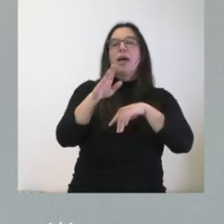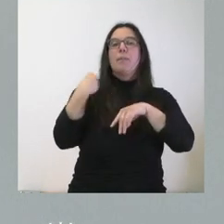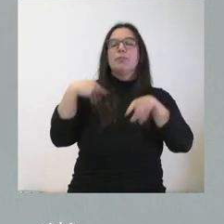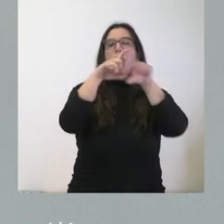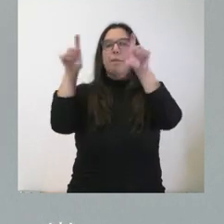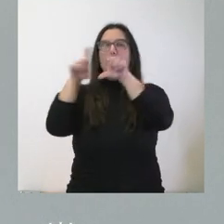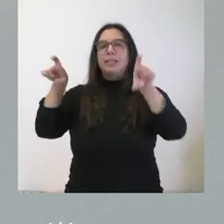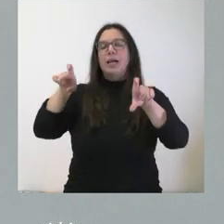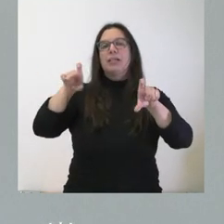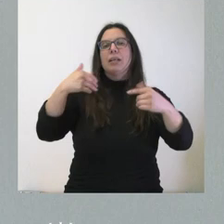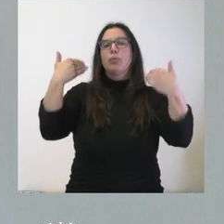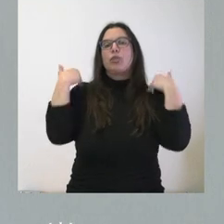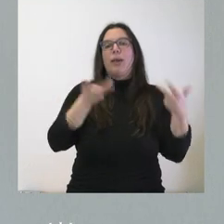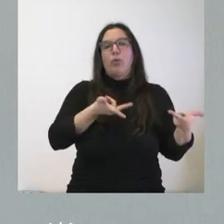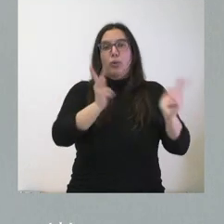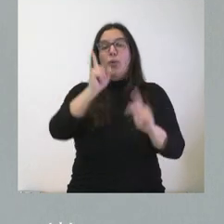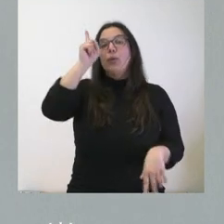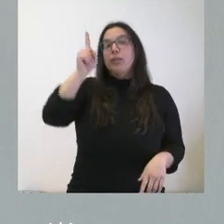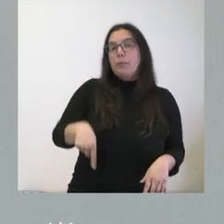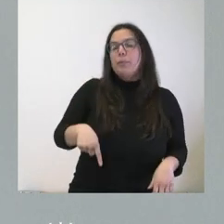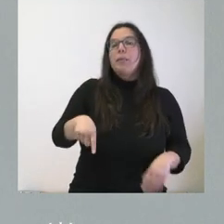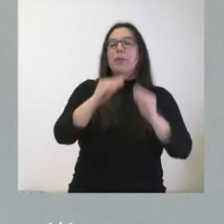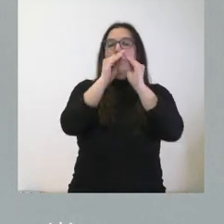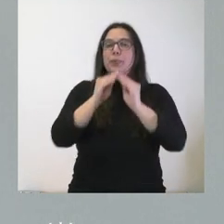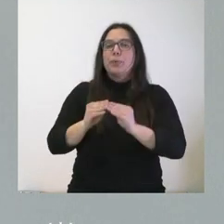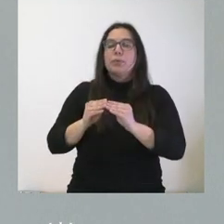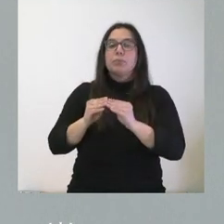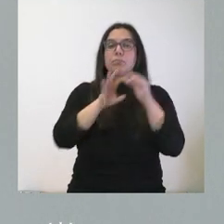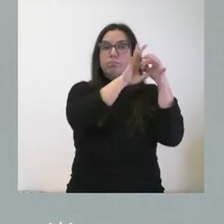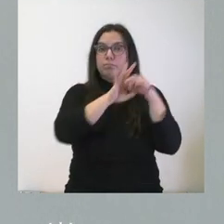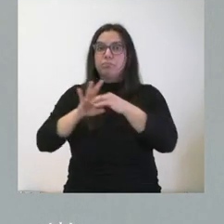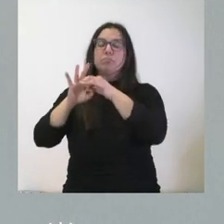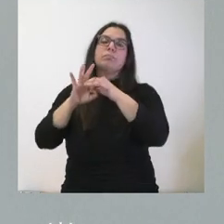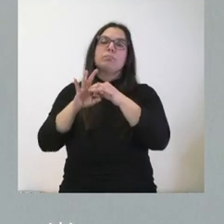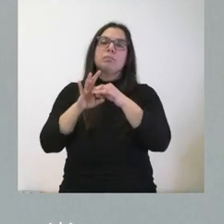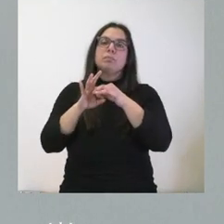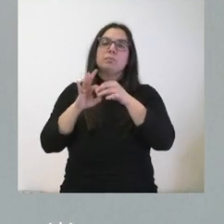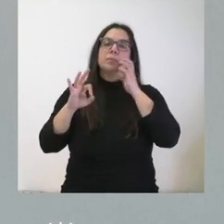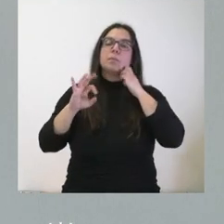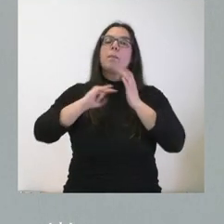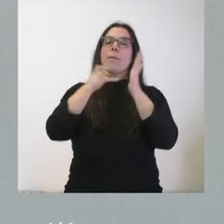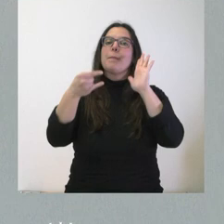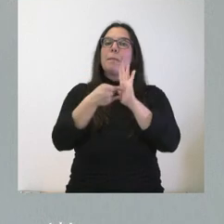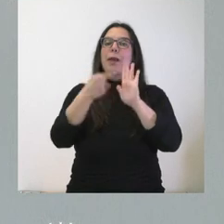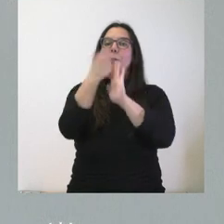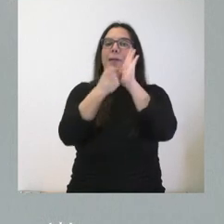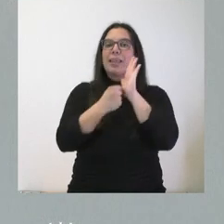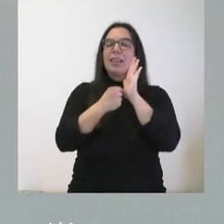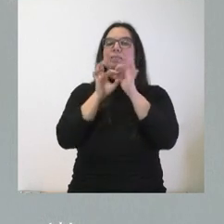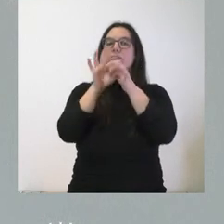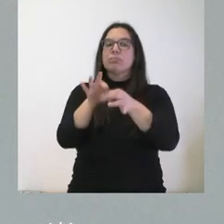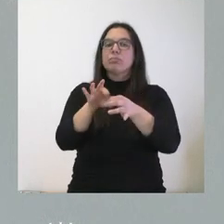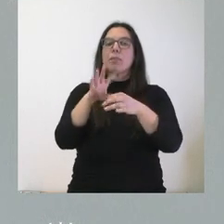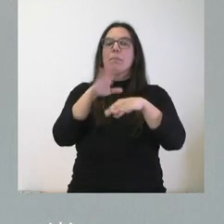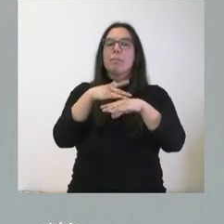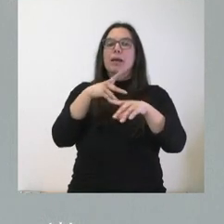autorizaciones y la elaboración a estos efectos de un plan de medidas en relación con la